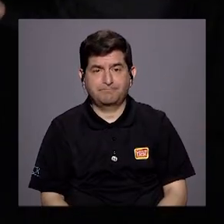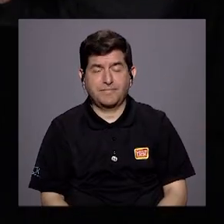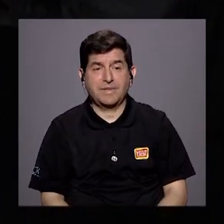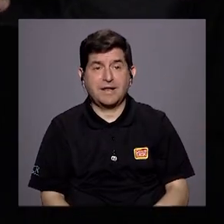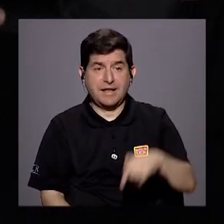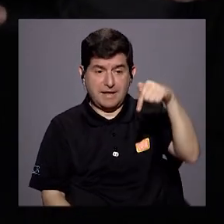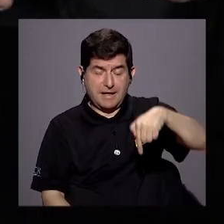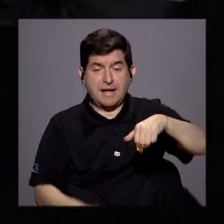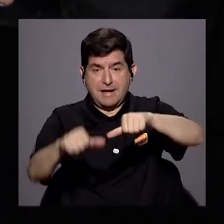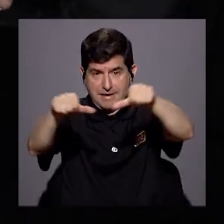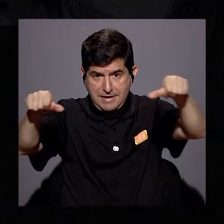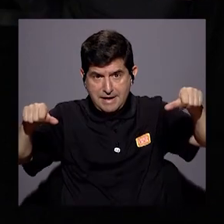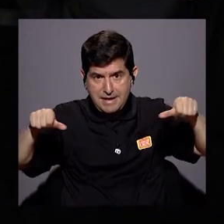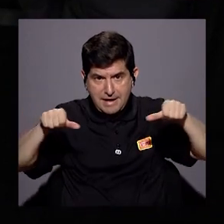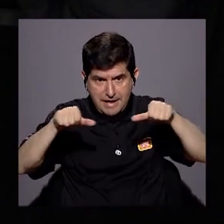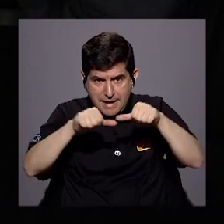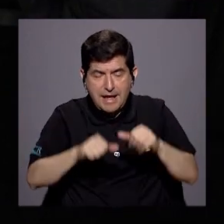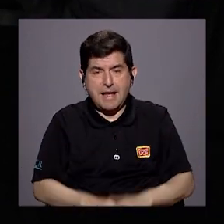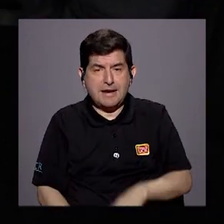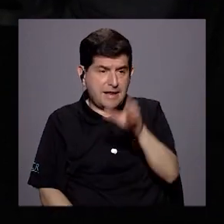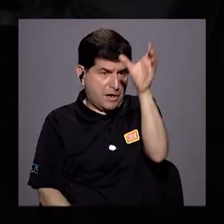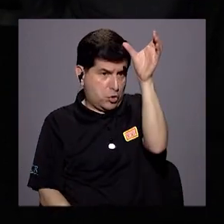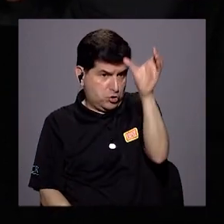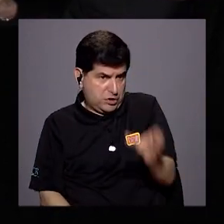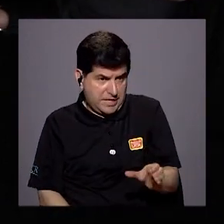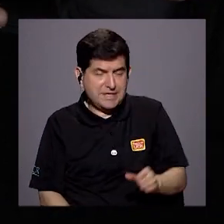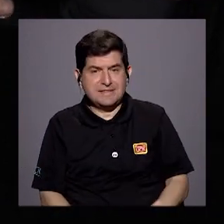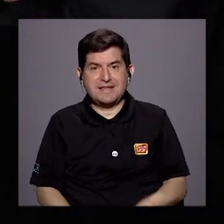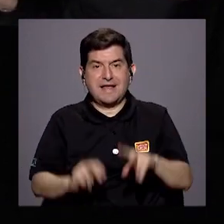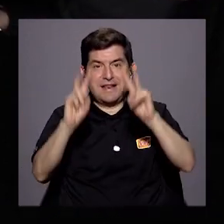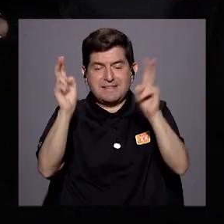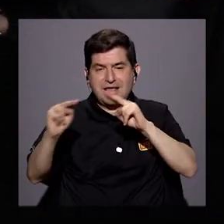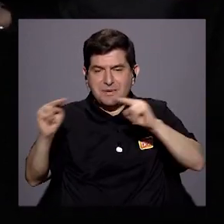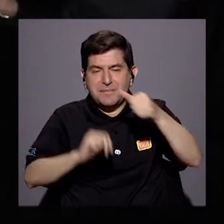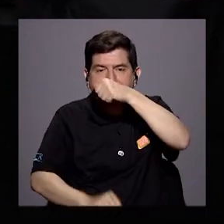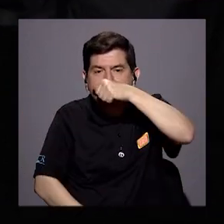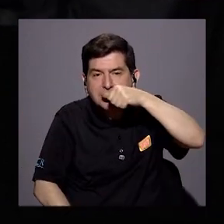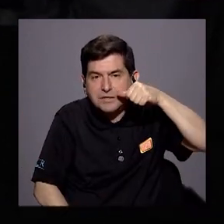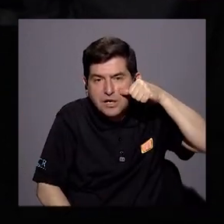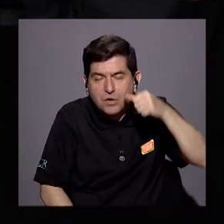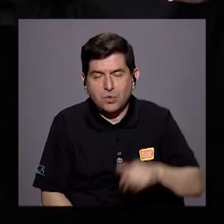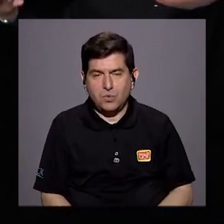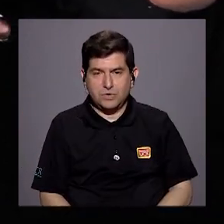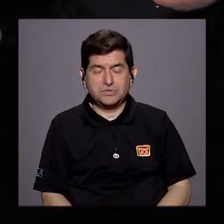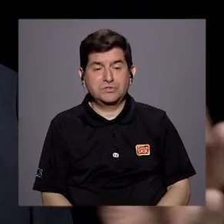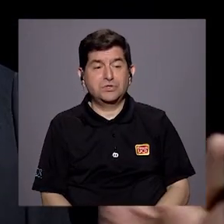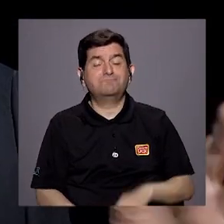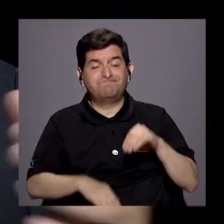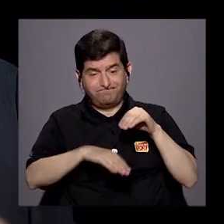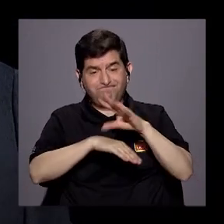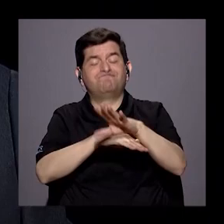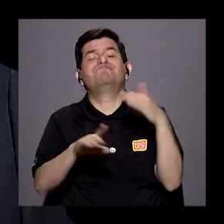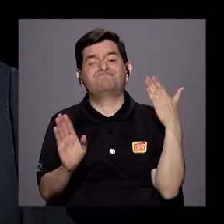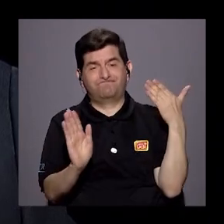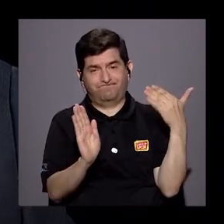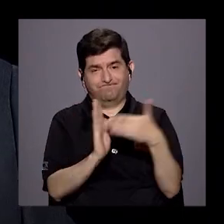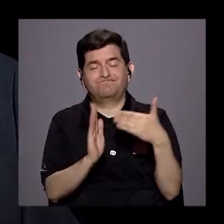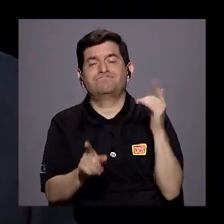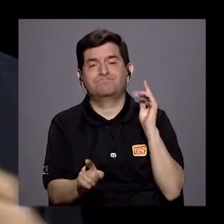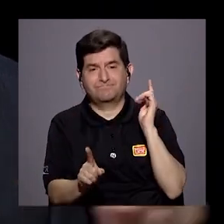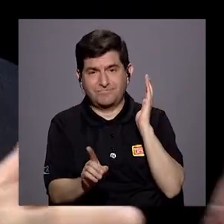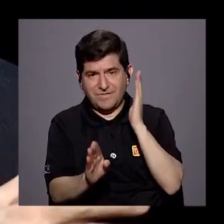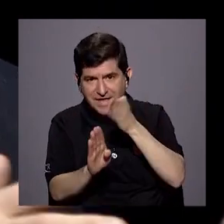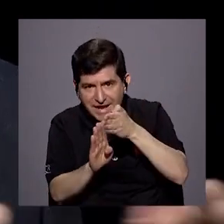área, ¿verdad?, del continente donde el tema del narcotráfico es un tema que nos incide y nos golpea muy fuertemente.